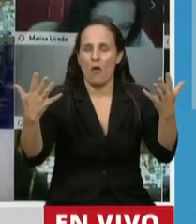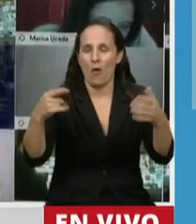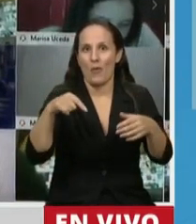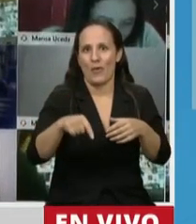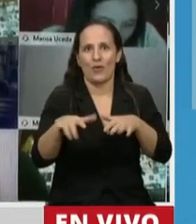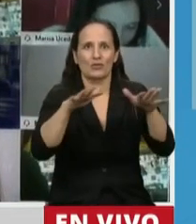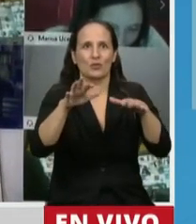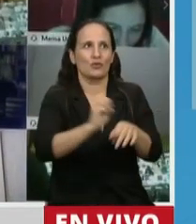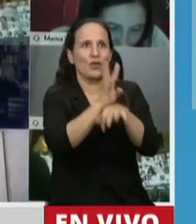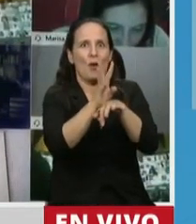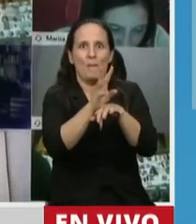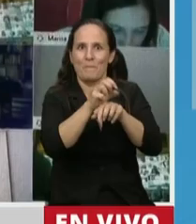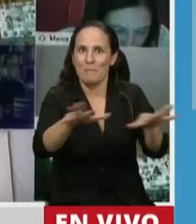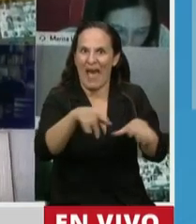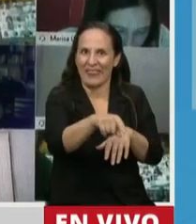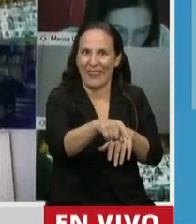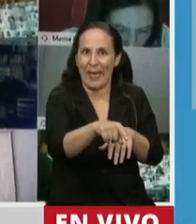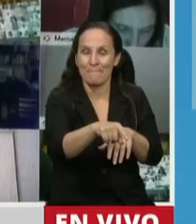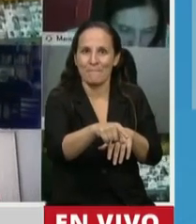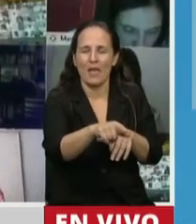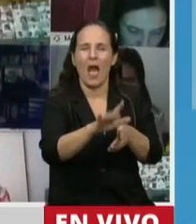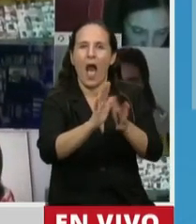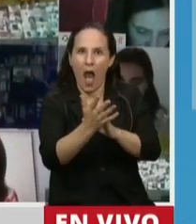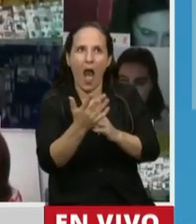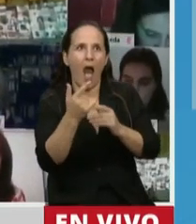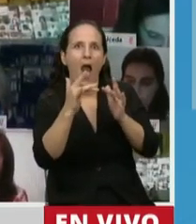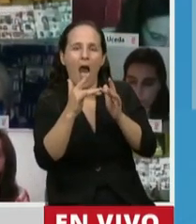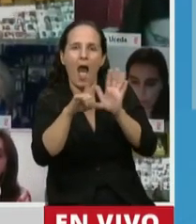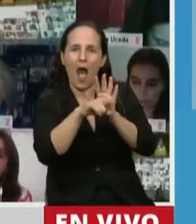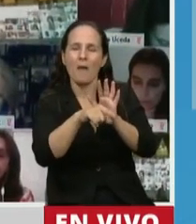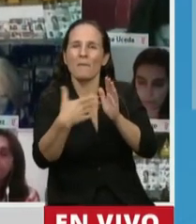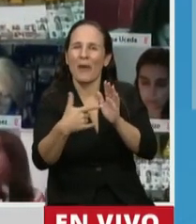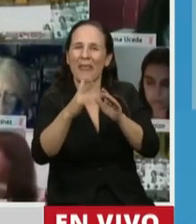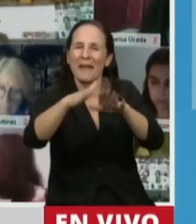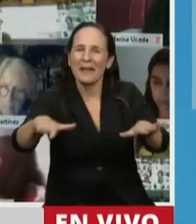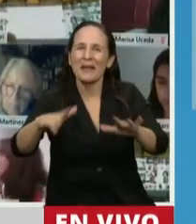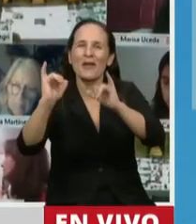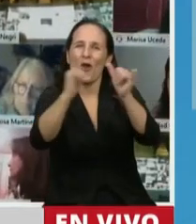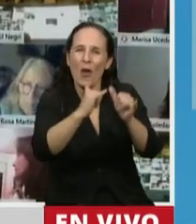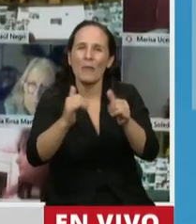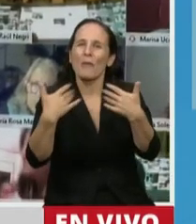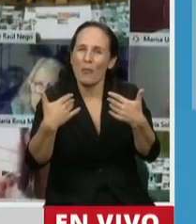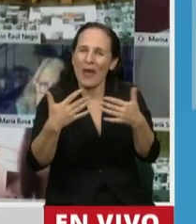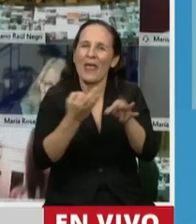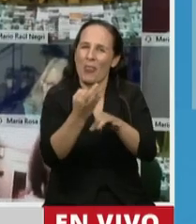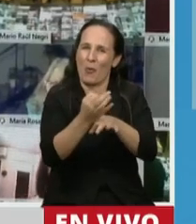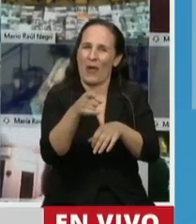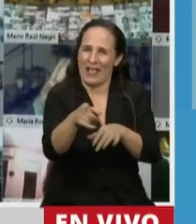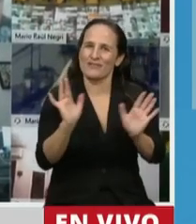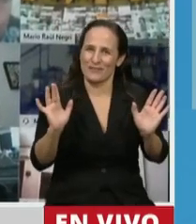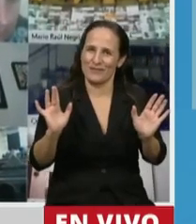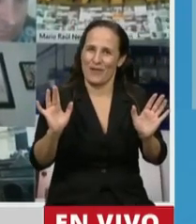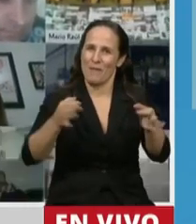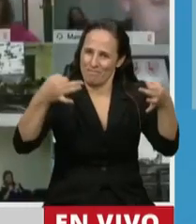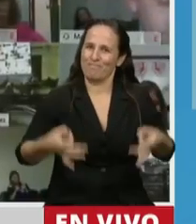esta pandemia va a generar posibilidades de que nuestros niños, jóvenes, puedan tener esa educación que se merece. Que